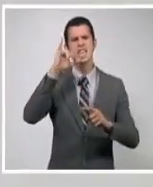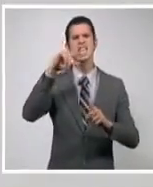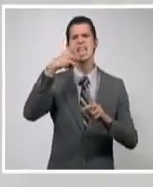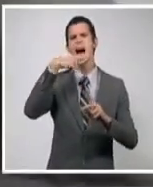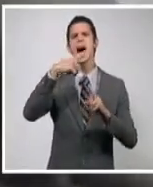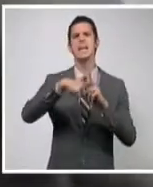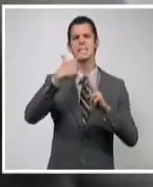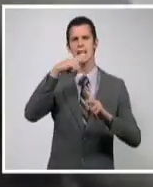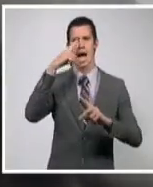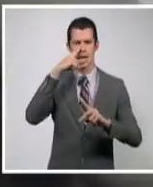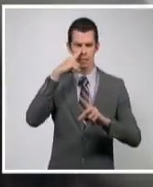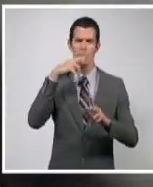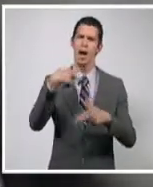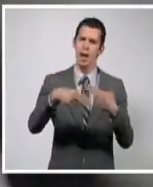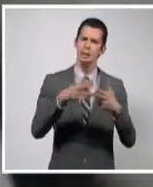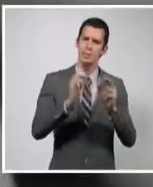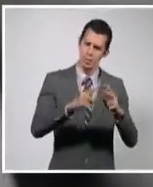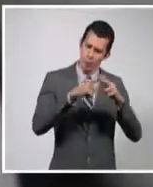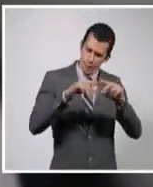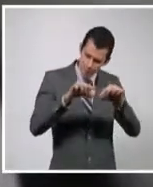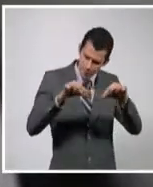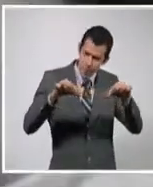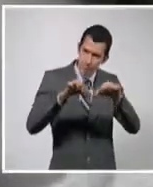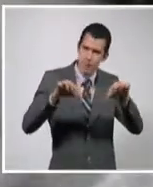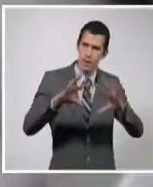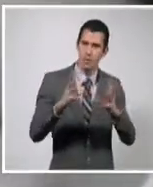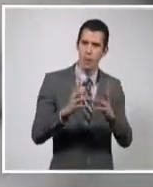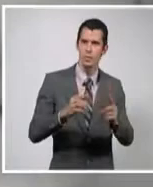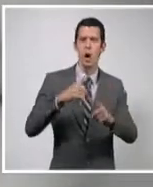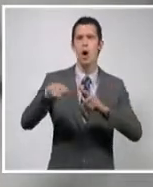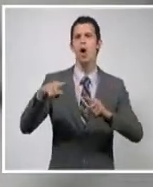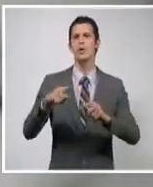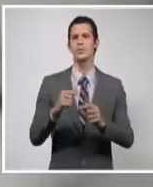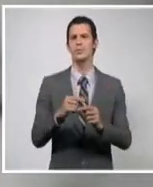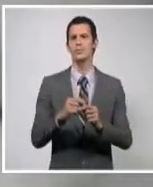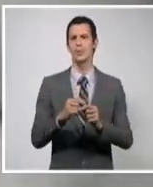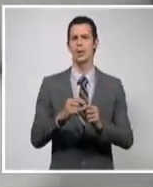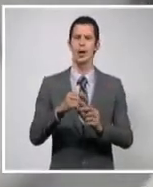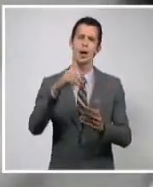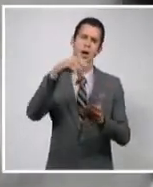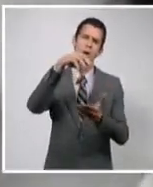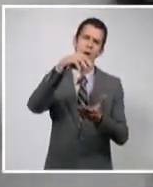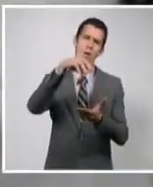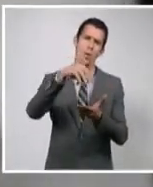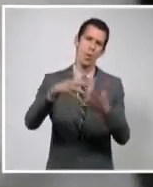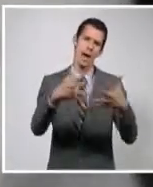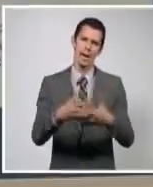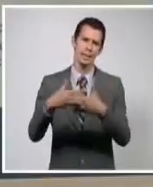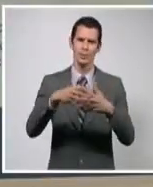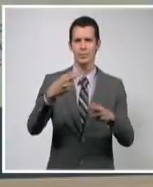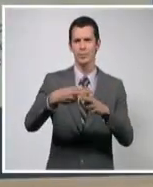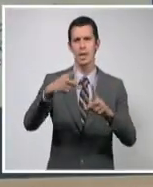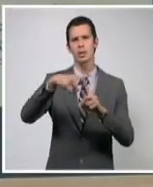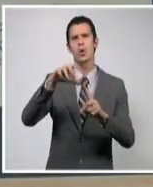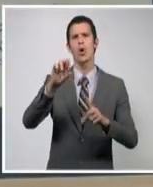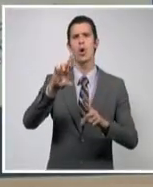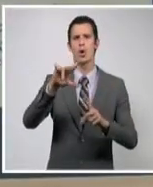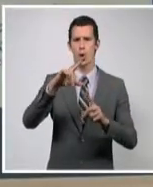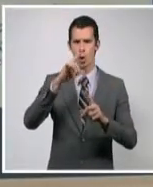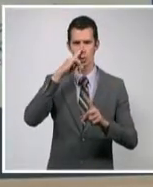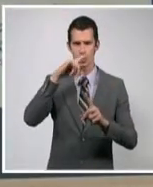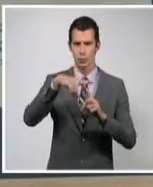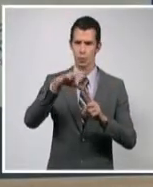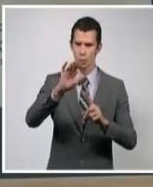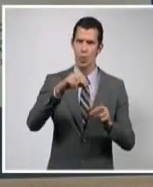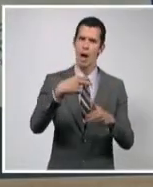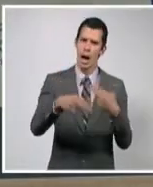hemos establecido alianzas para digitalizar la filmografía de Sara Gómez. La inscripción de los